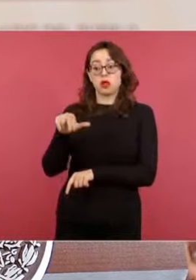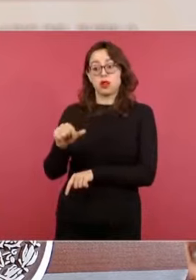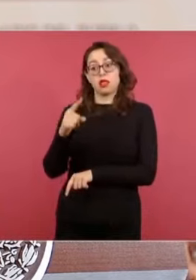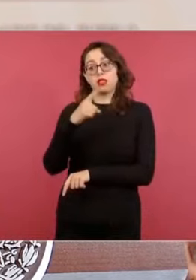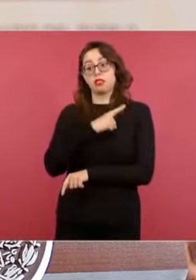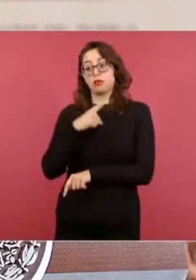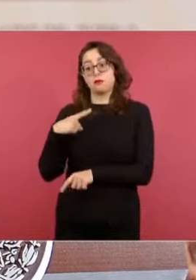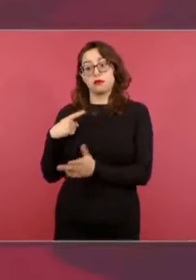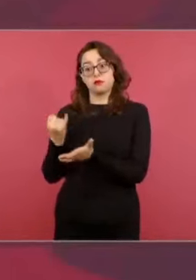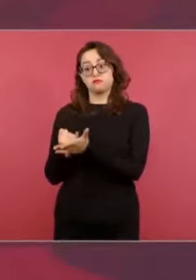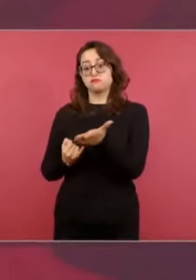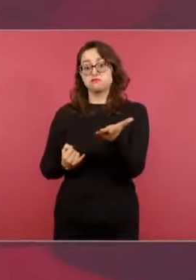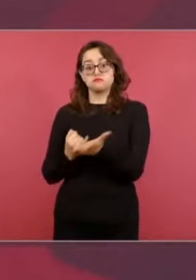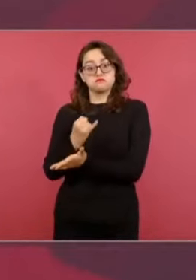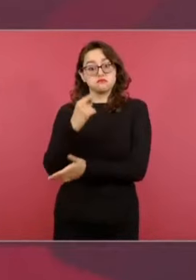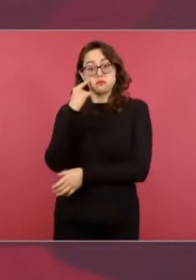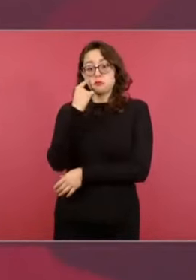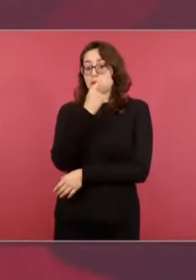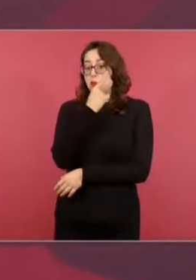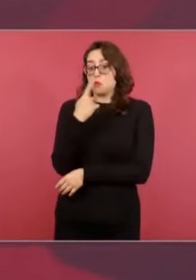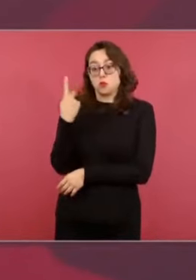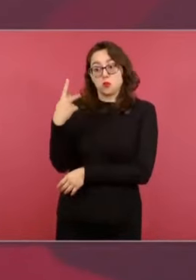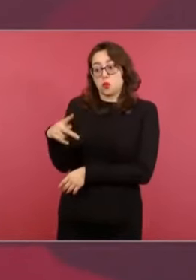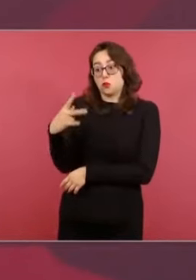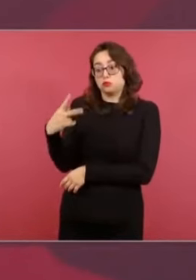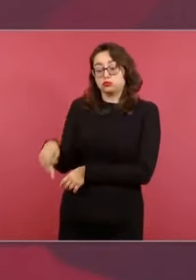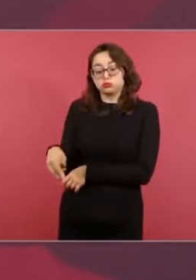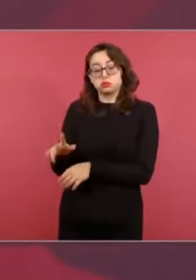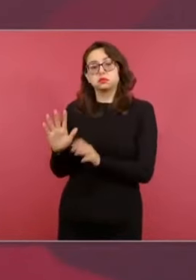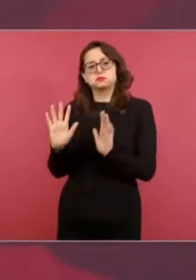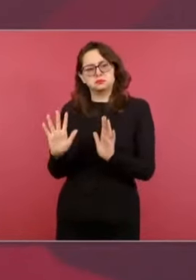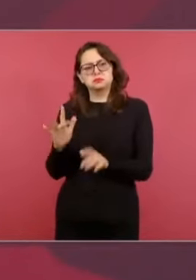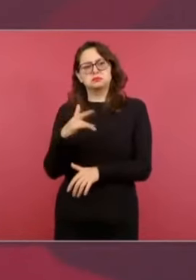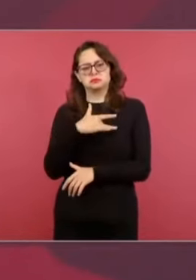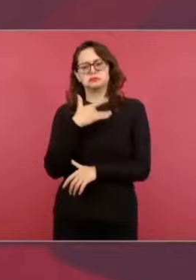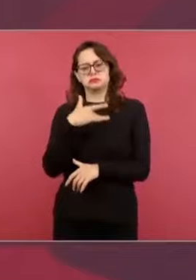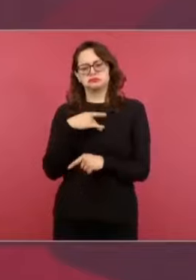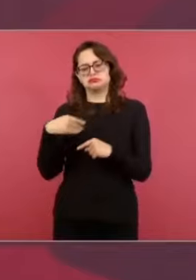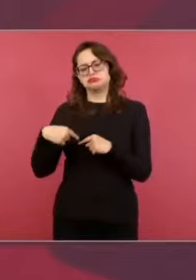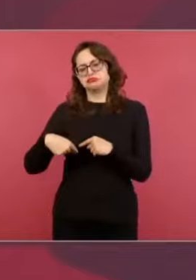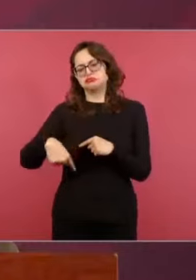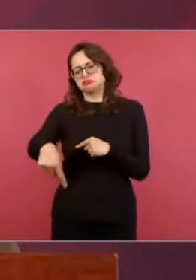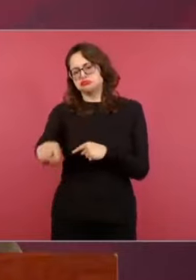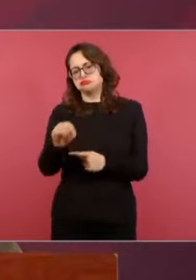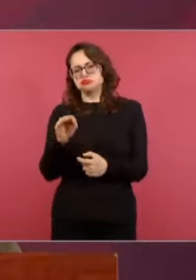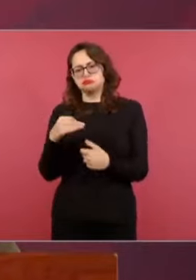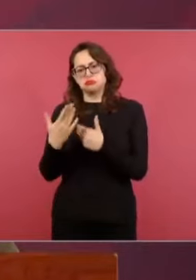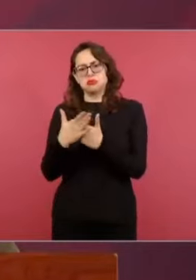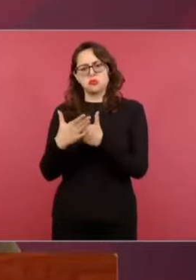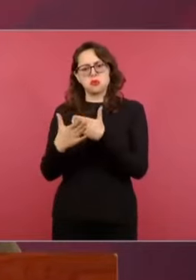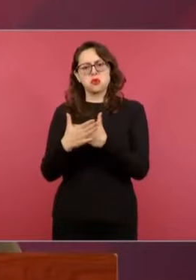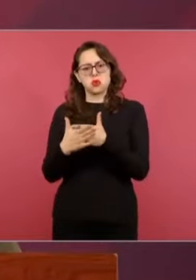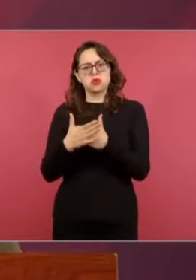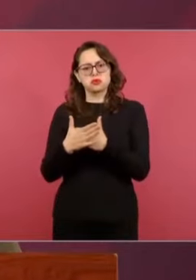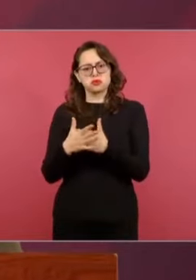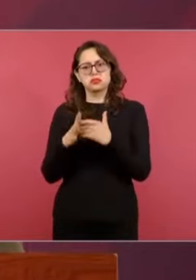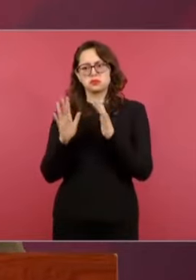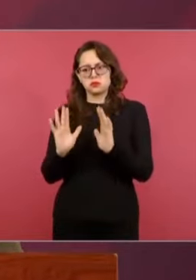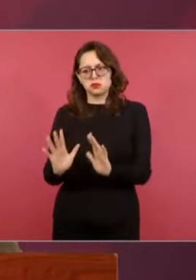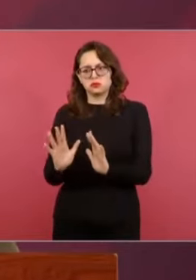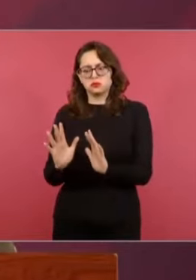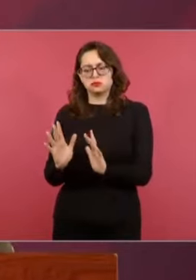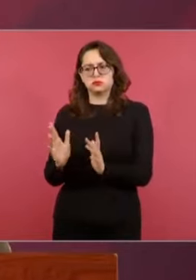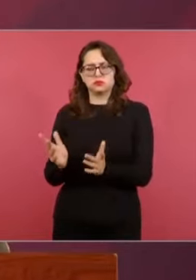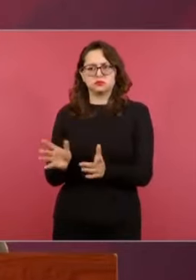decidirlo. Me imagino que en los próximos días cuál será el procedimiento, no solamente para el caso de la Ciudad de